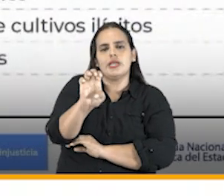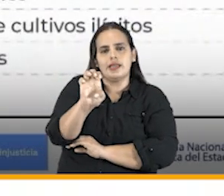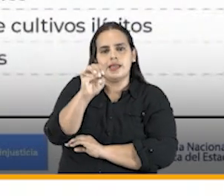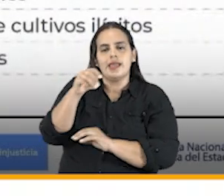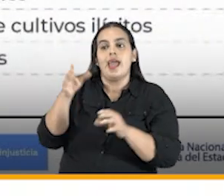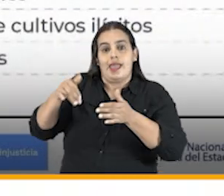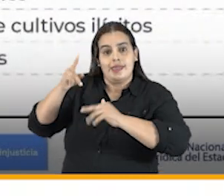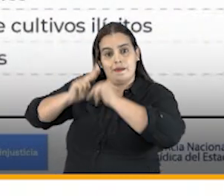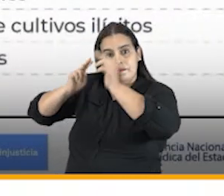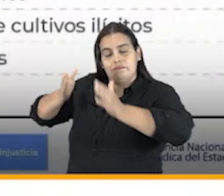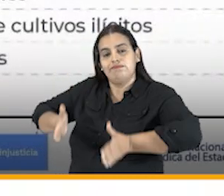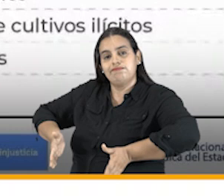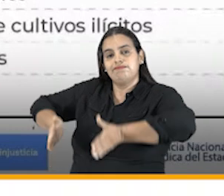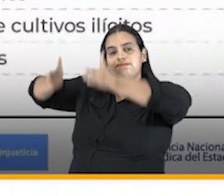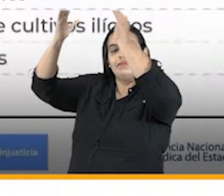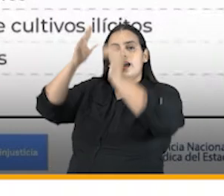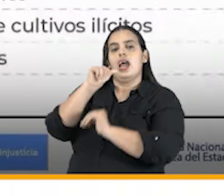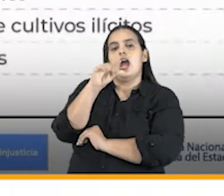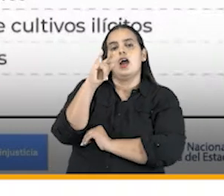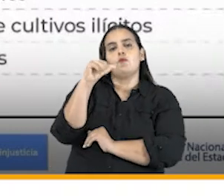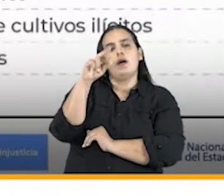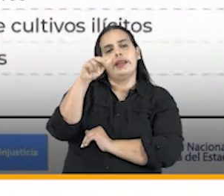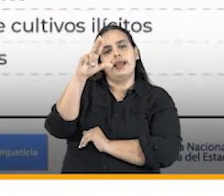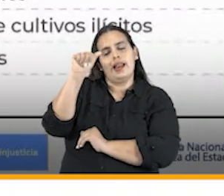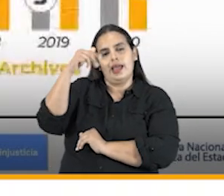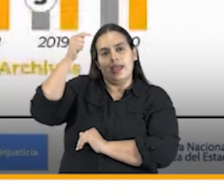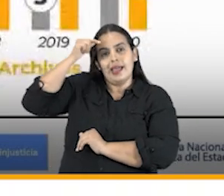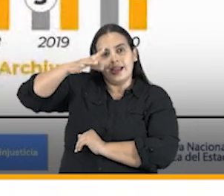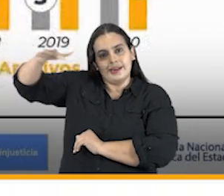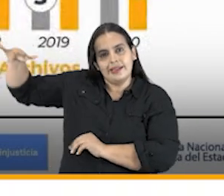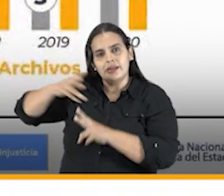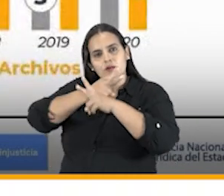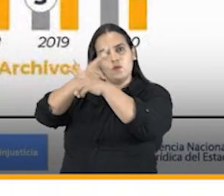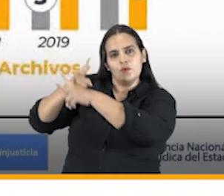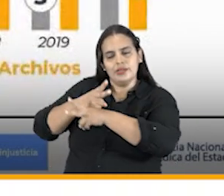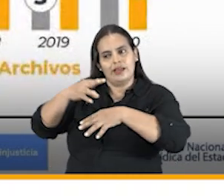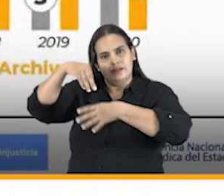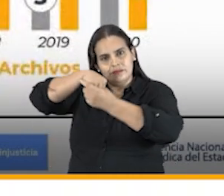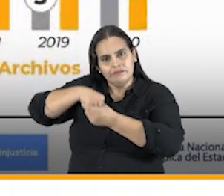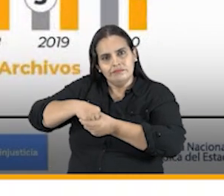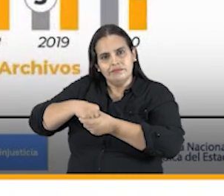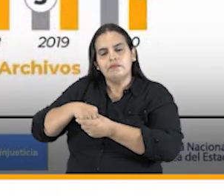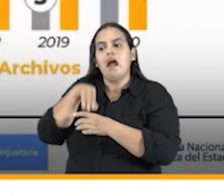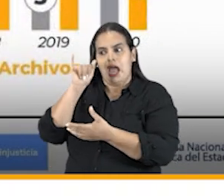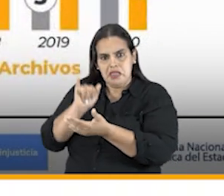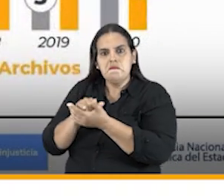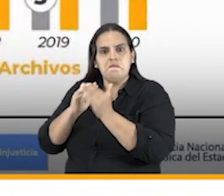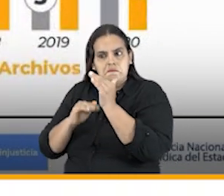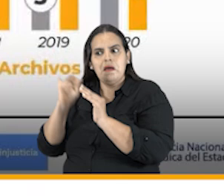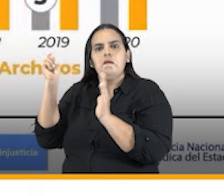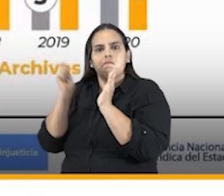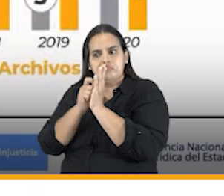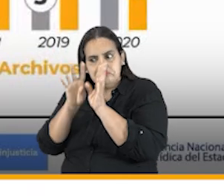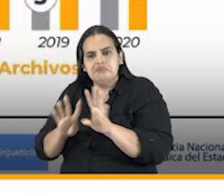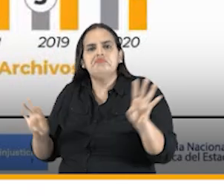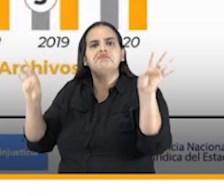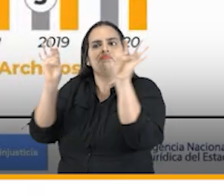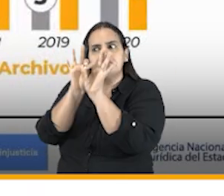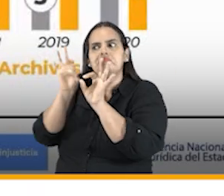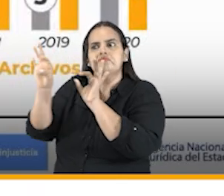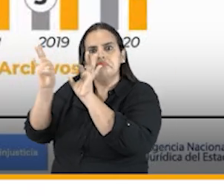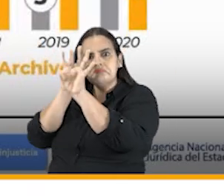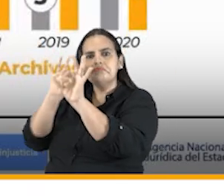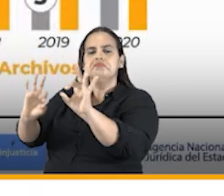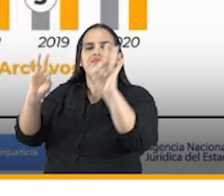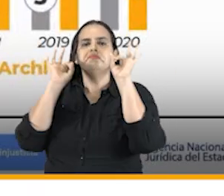Acuarela de Cartagena de protección al patrimonio cultural empiezan a ocupar un punto relevante en